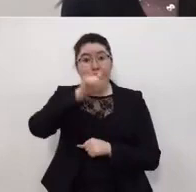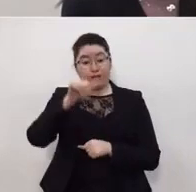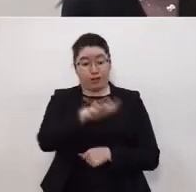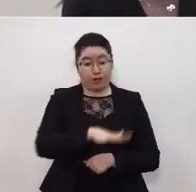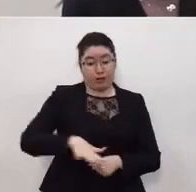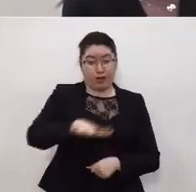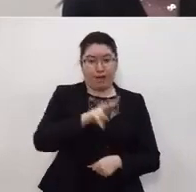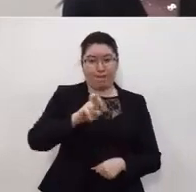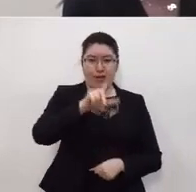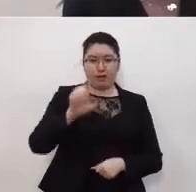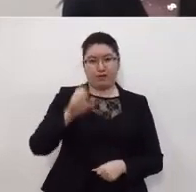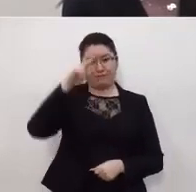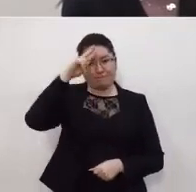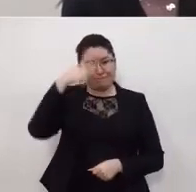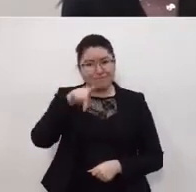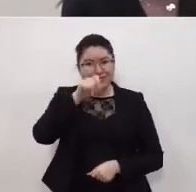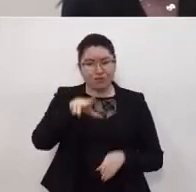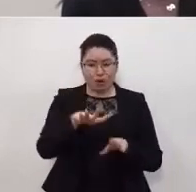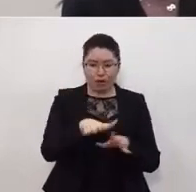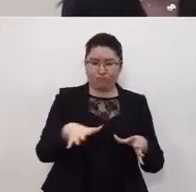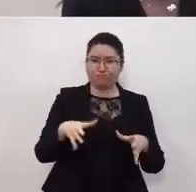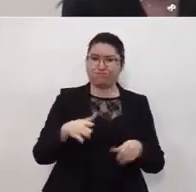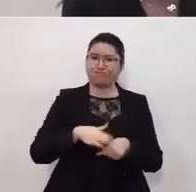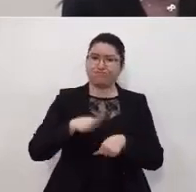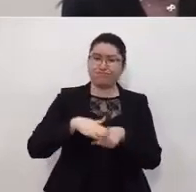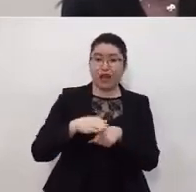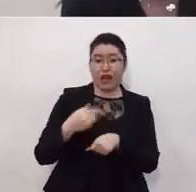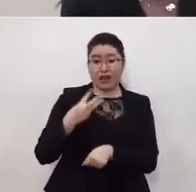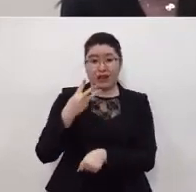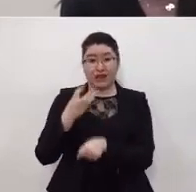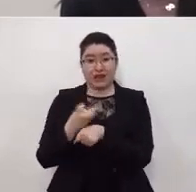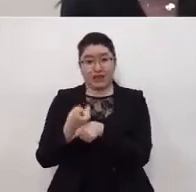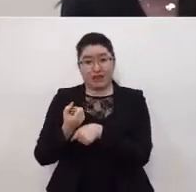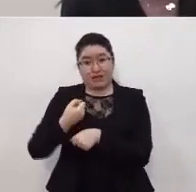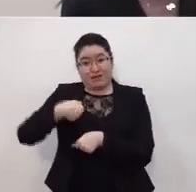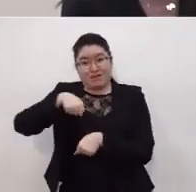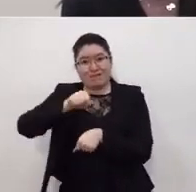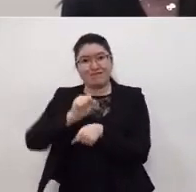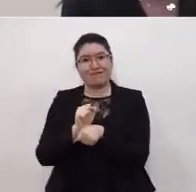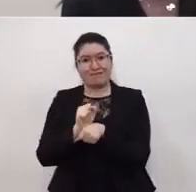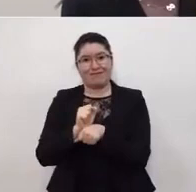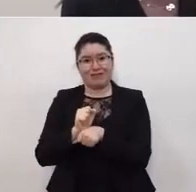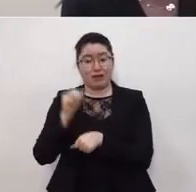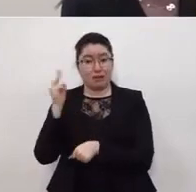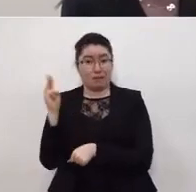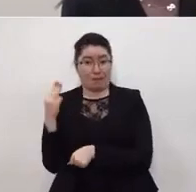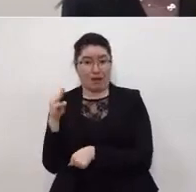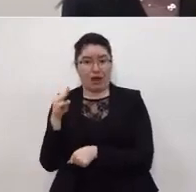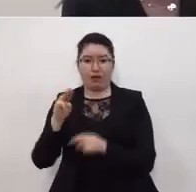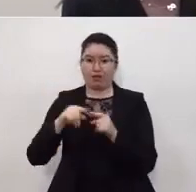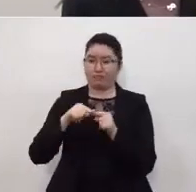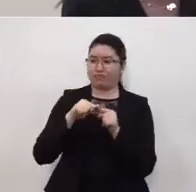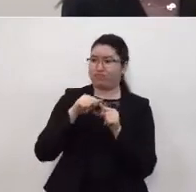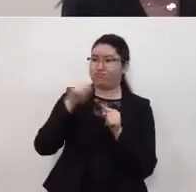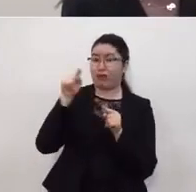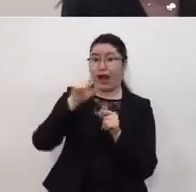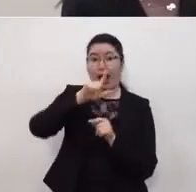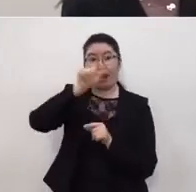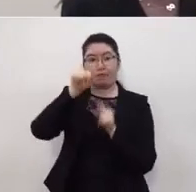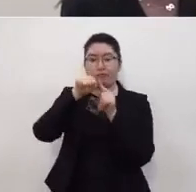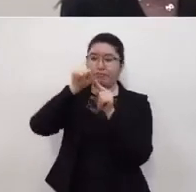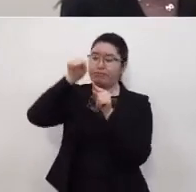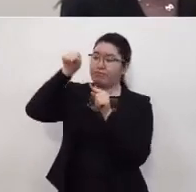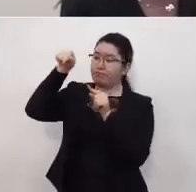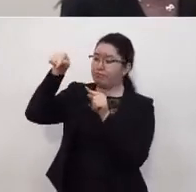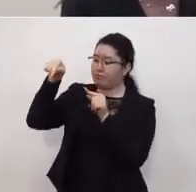Valle de México con un punto máximo en la tercera semana de mayo y después tuvo un descenso progresivo. Para